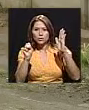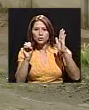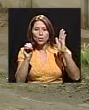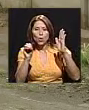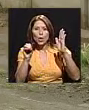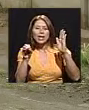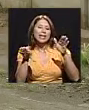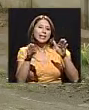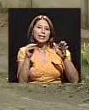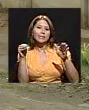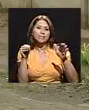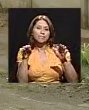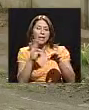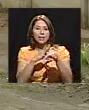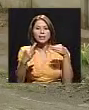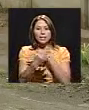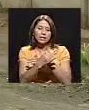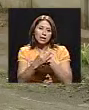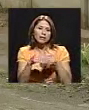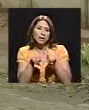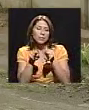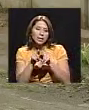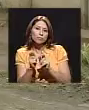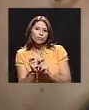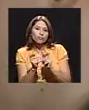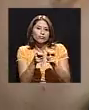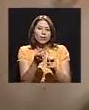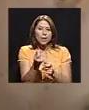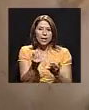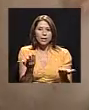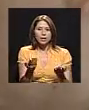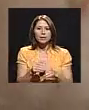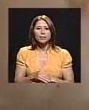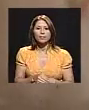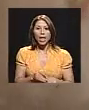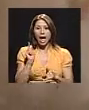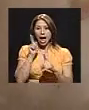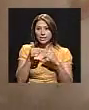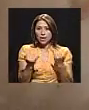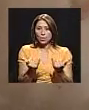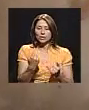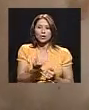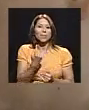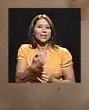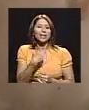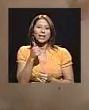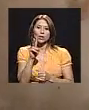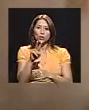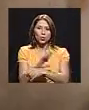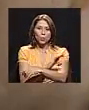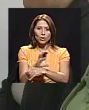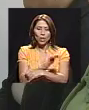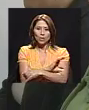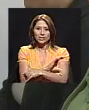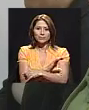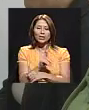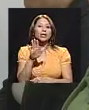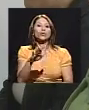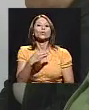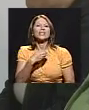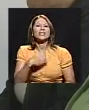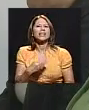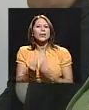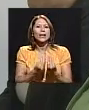Y el taller tuvo que poner otro poquito, ¿verdad? Hasta el momento tienen solo dos computadoras. El deseo de estas